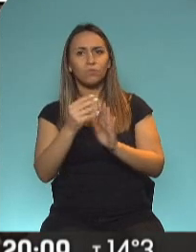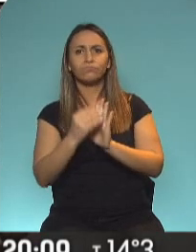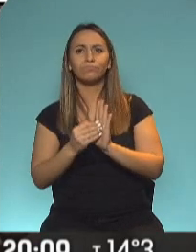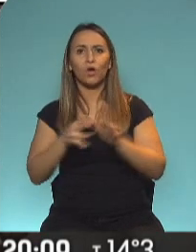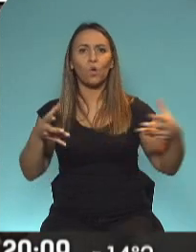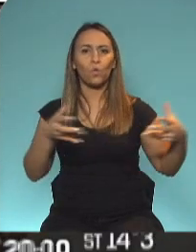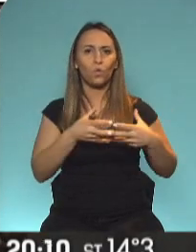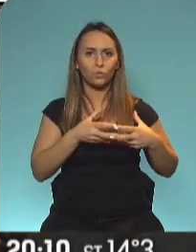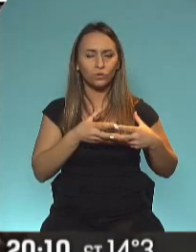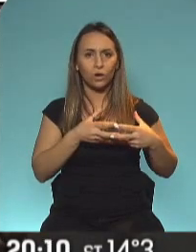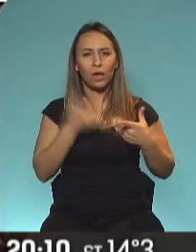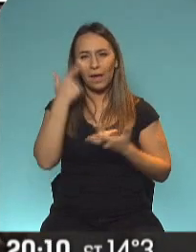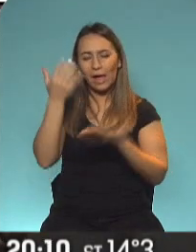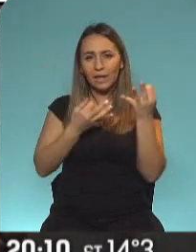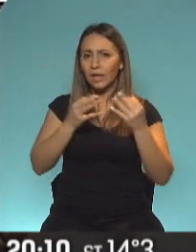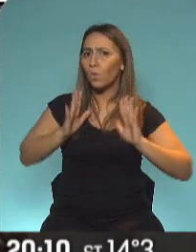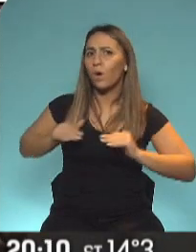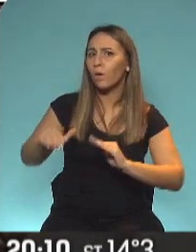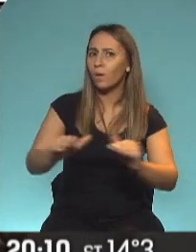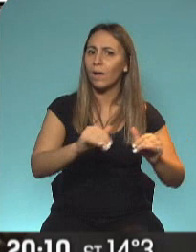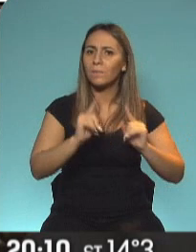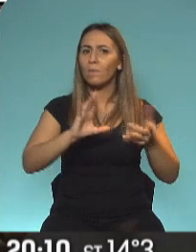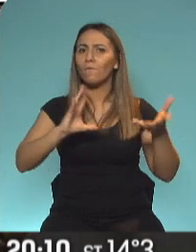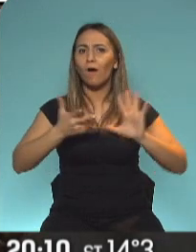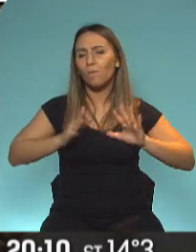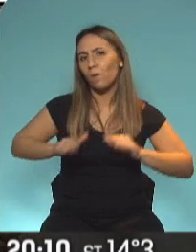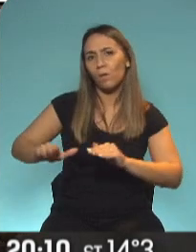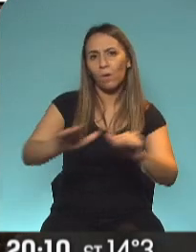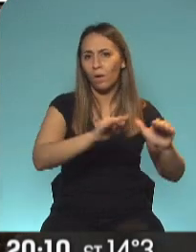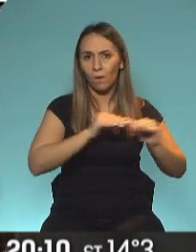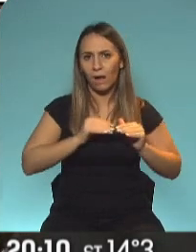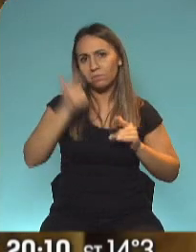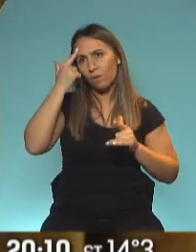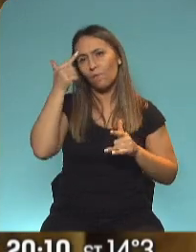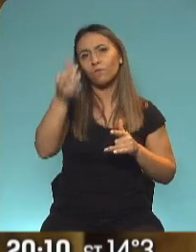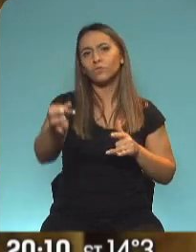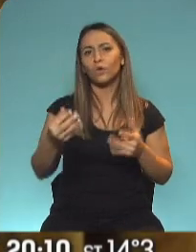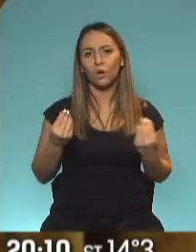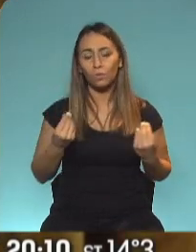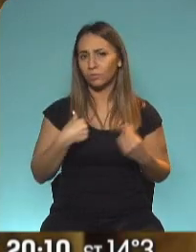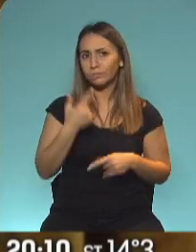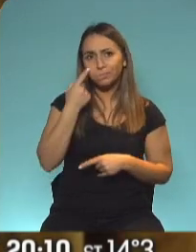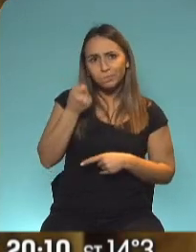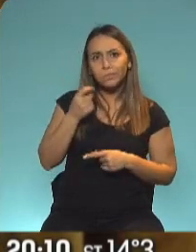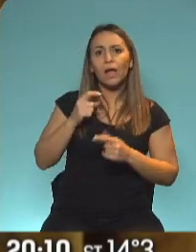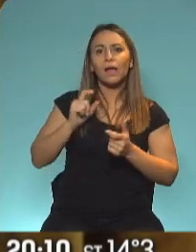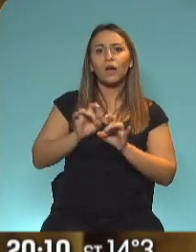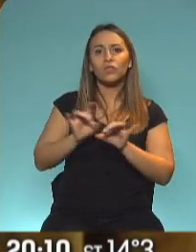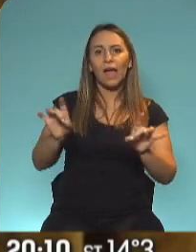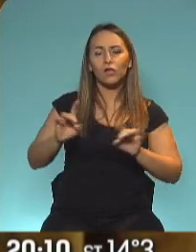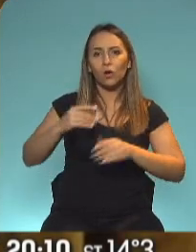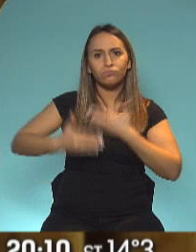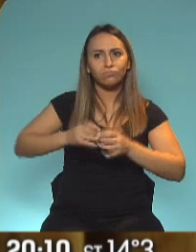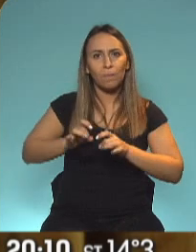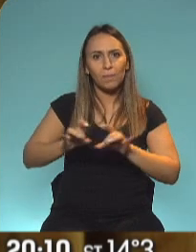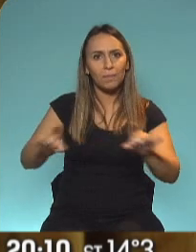de evaluar de la misma forma, con las mismas fórmulas, las proyecciones. Estamos viendo los datos de la evolución de los contagios. Justo